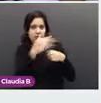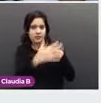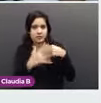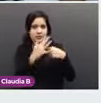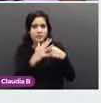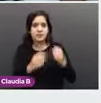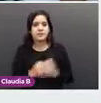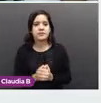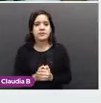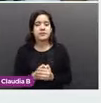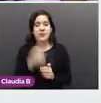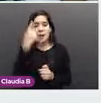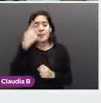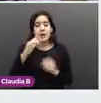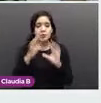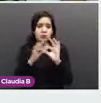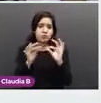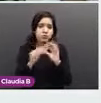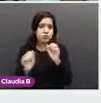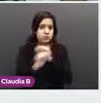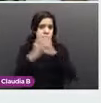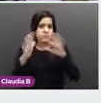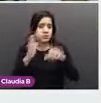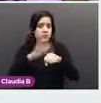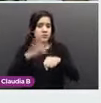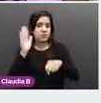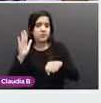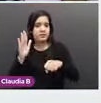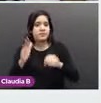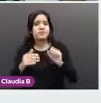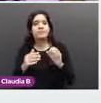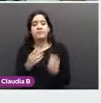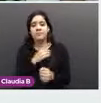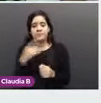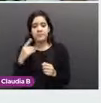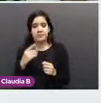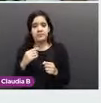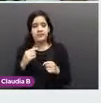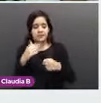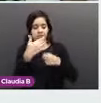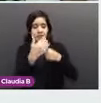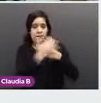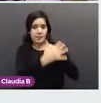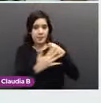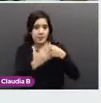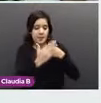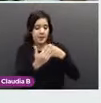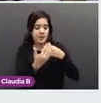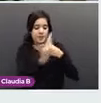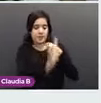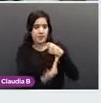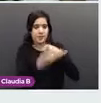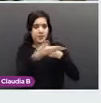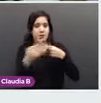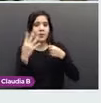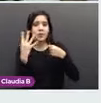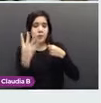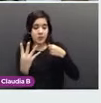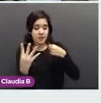técnica le vamos a recomendar a la paciente que divida la mama en cuatro partes y que con la mano